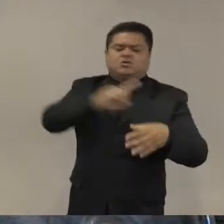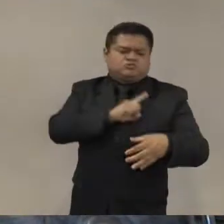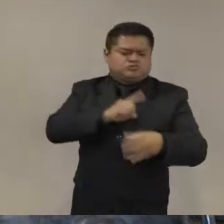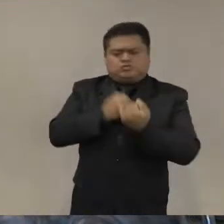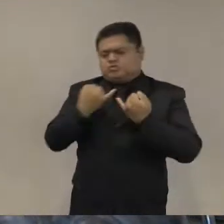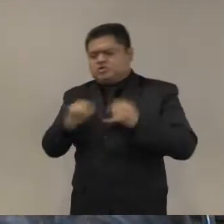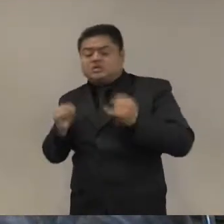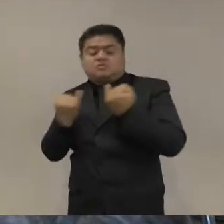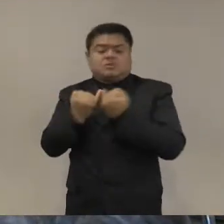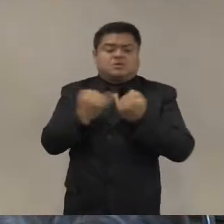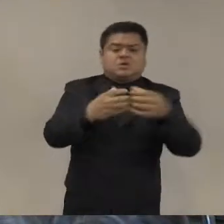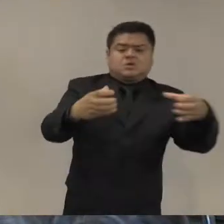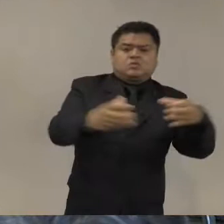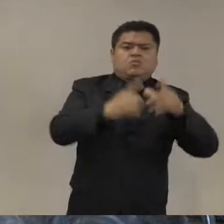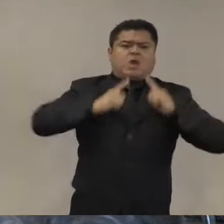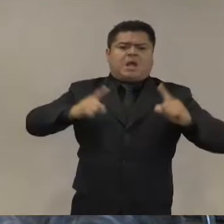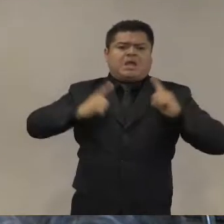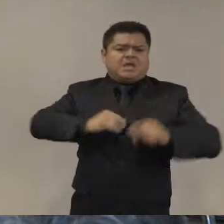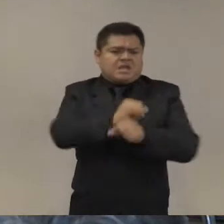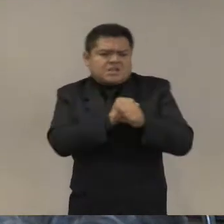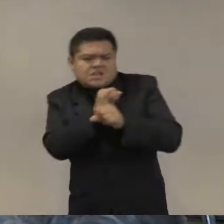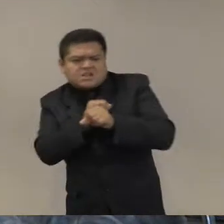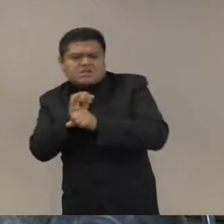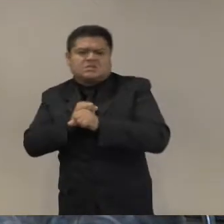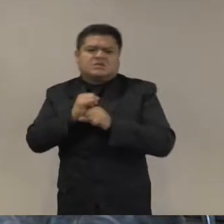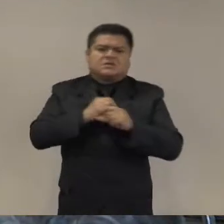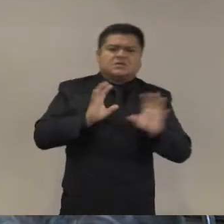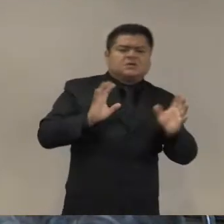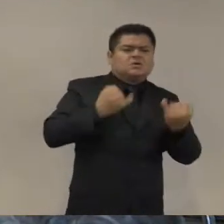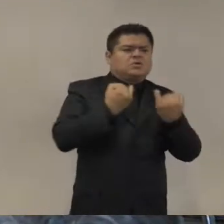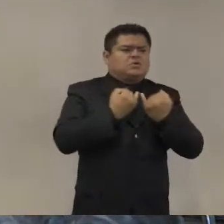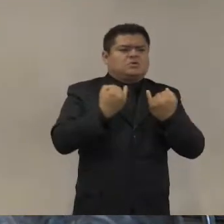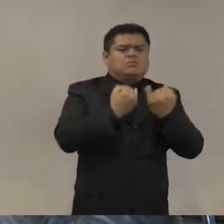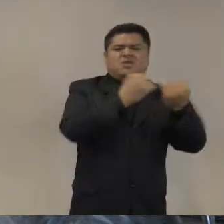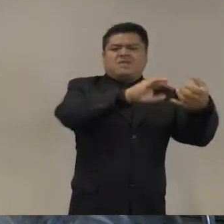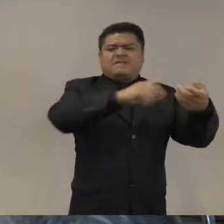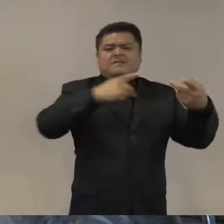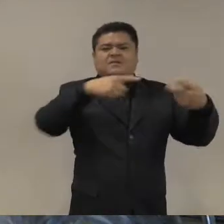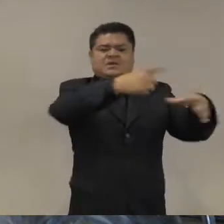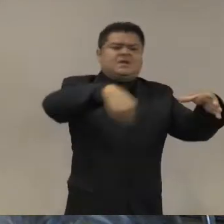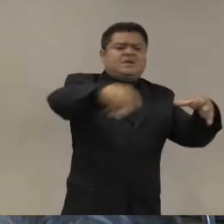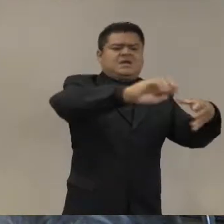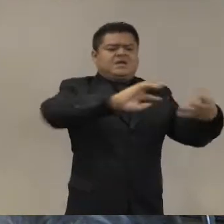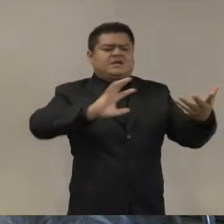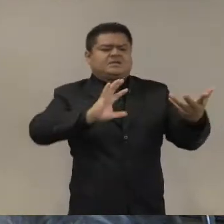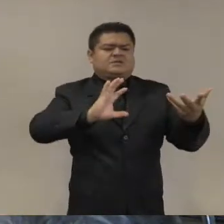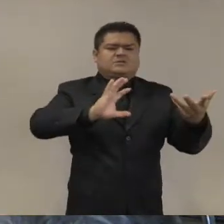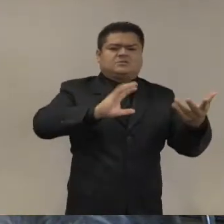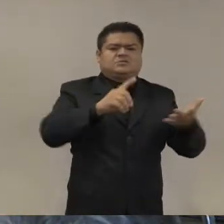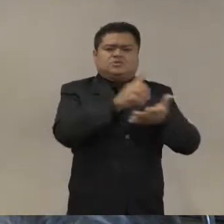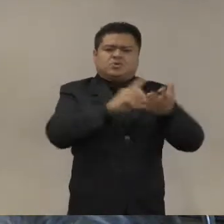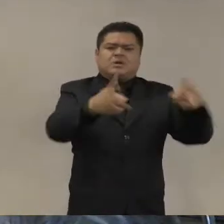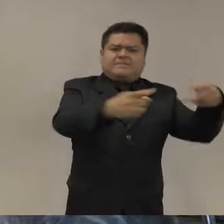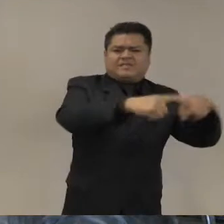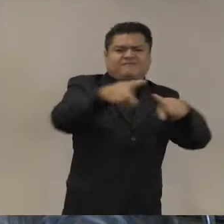investigación la capacidad de investigar fenómenos criminales complejos tener aparatos de inteligencia funcionales